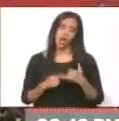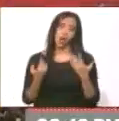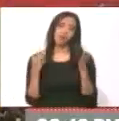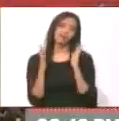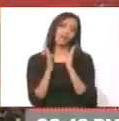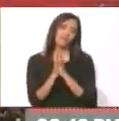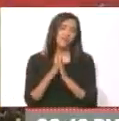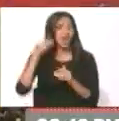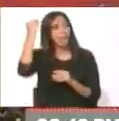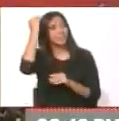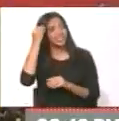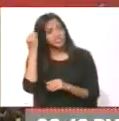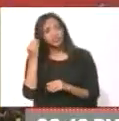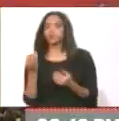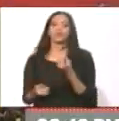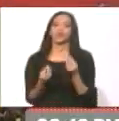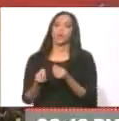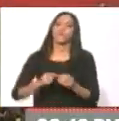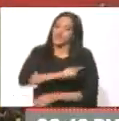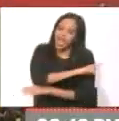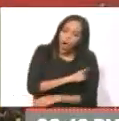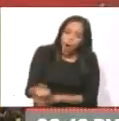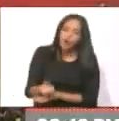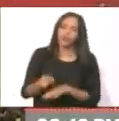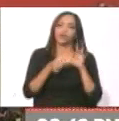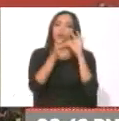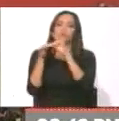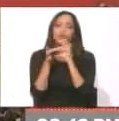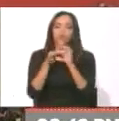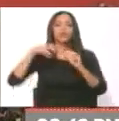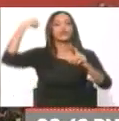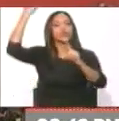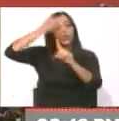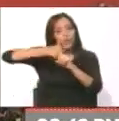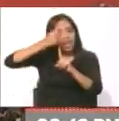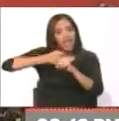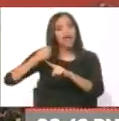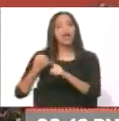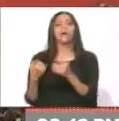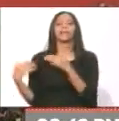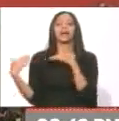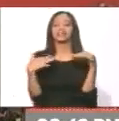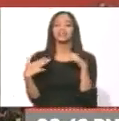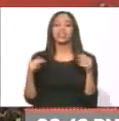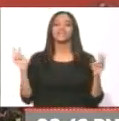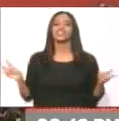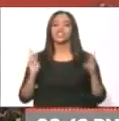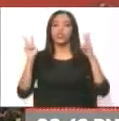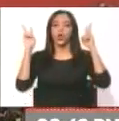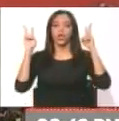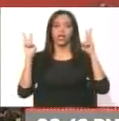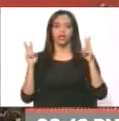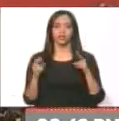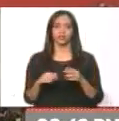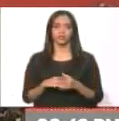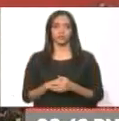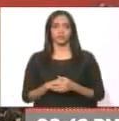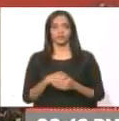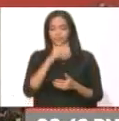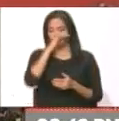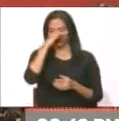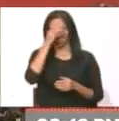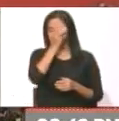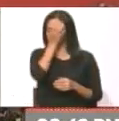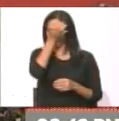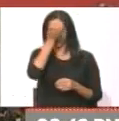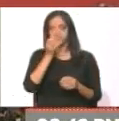Que lo pensó. Y vamos a ver cómo cae. Fue una orden. Unidad. Lucha, lucha, batalla y victoria. Ah, pero